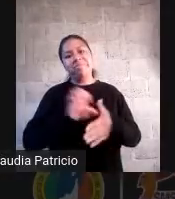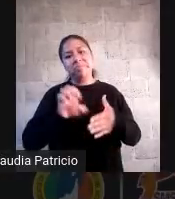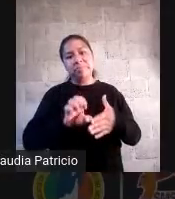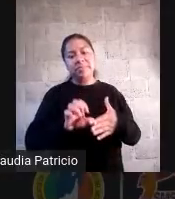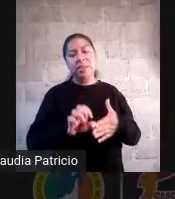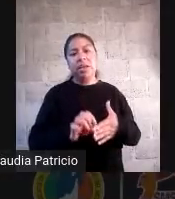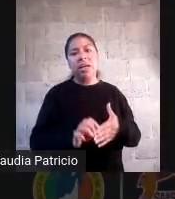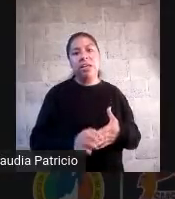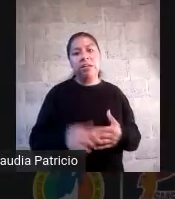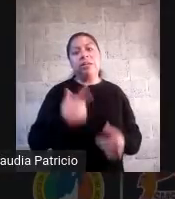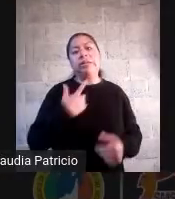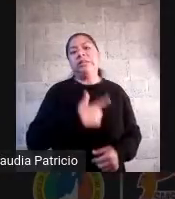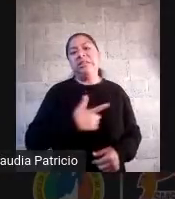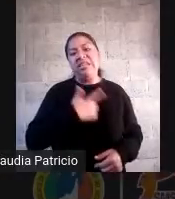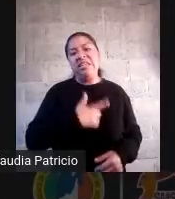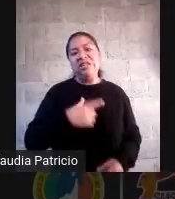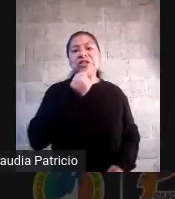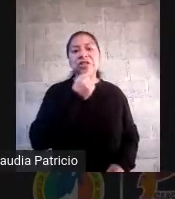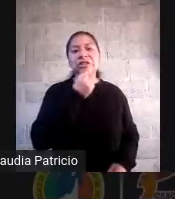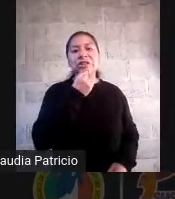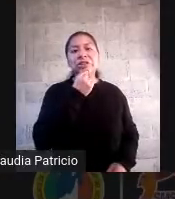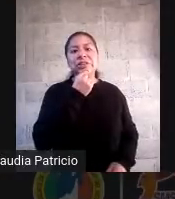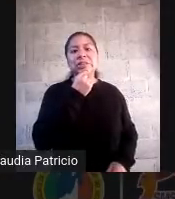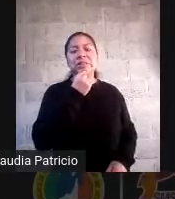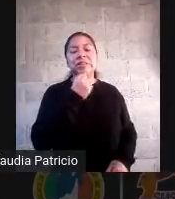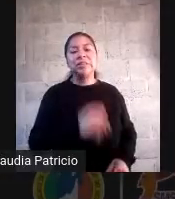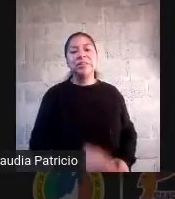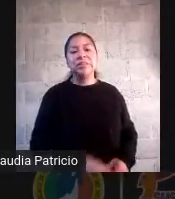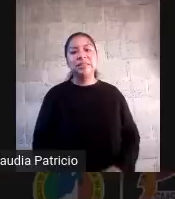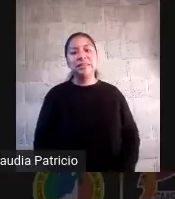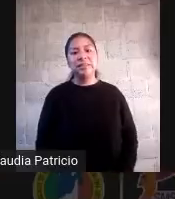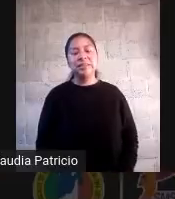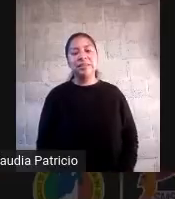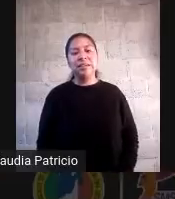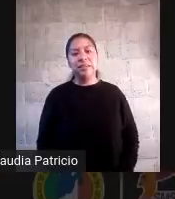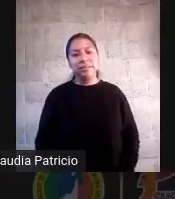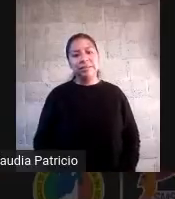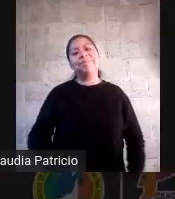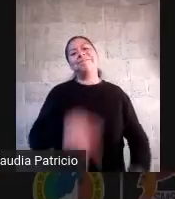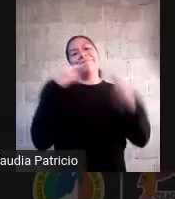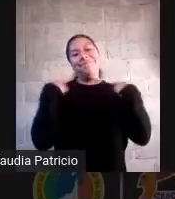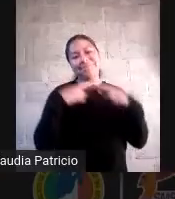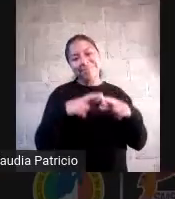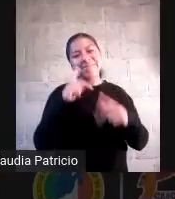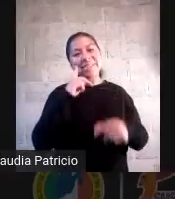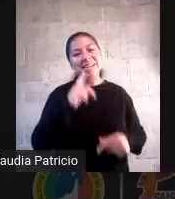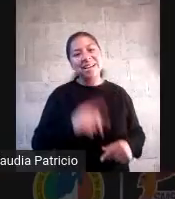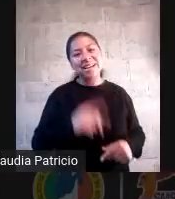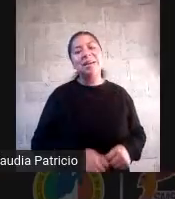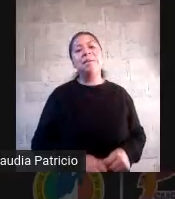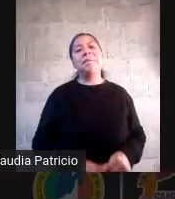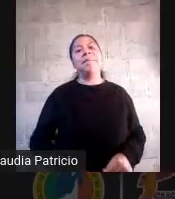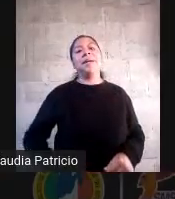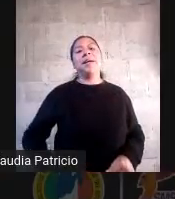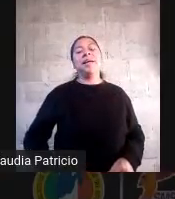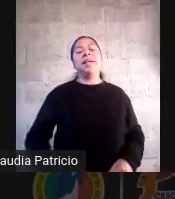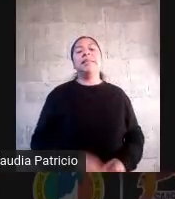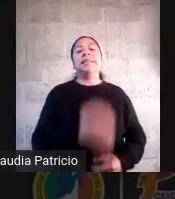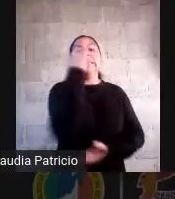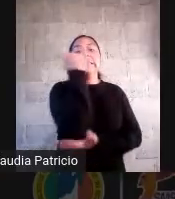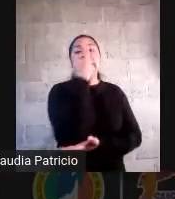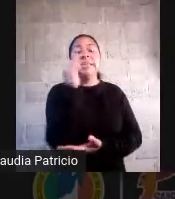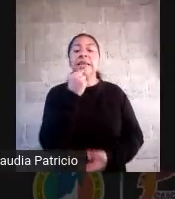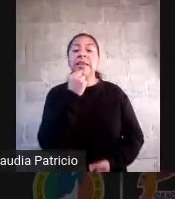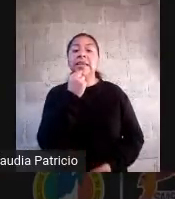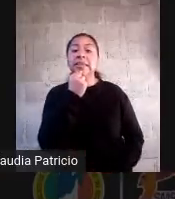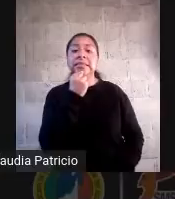y yo sé que las maestras de preescolar me van a entender muy bien porque es muy común que en preescolar surjan este tipo de cosas